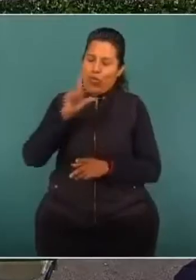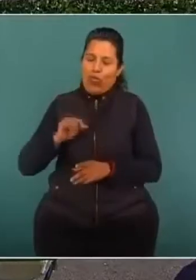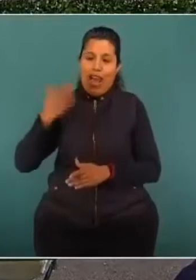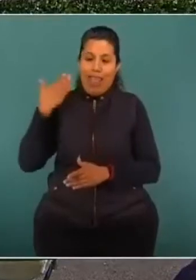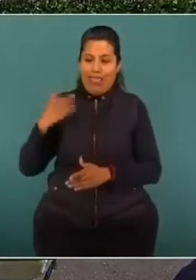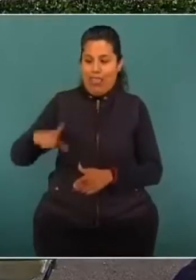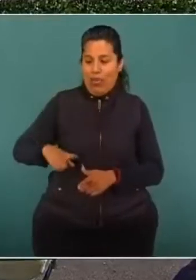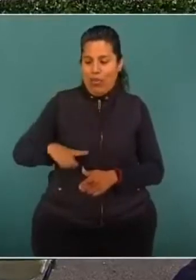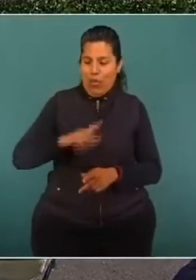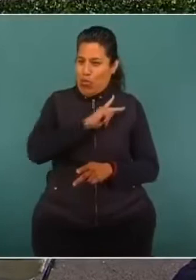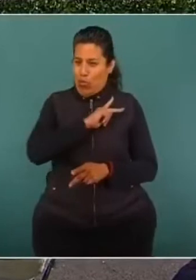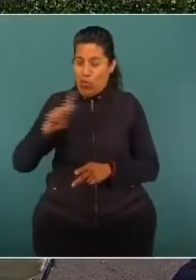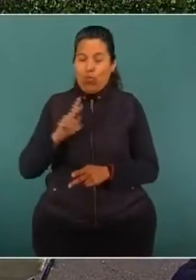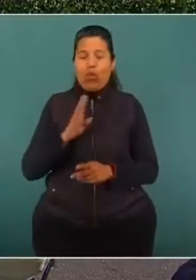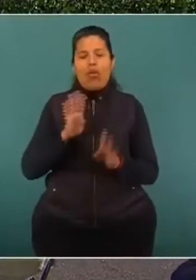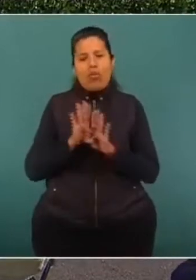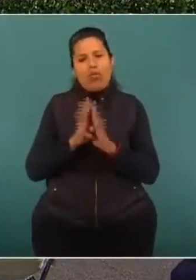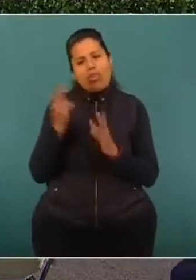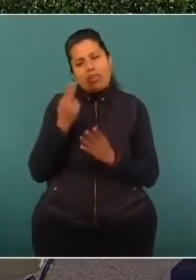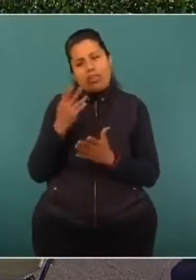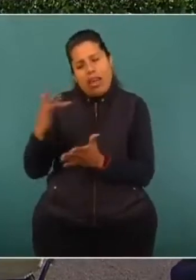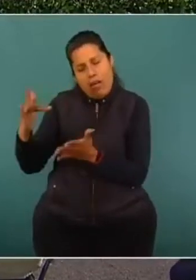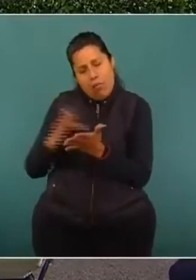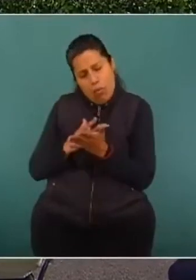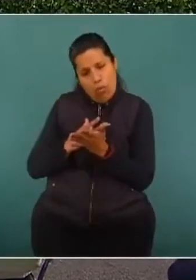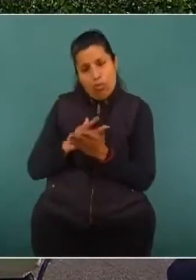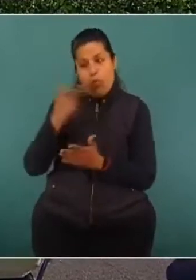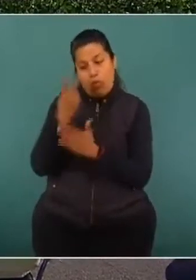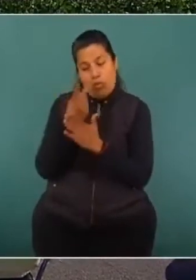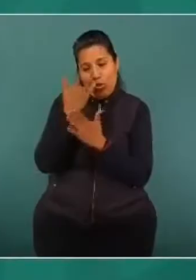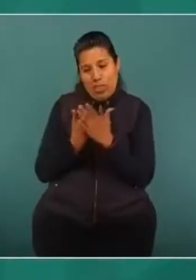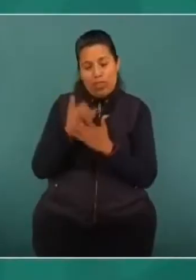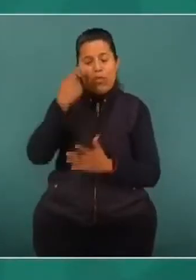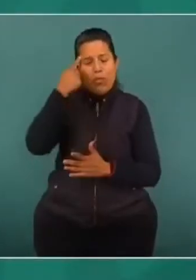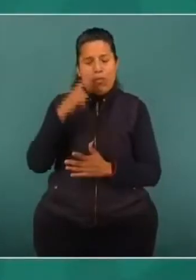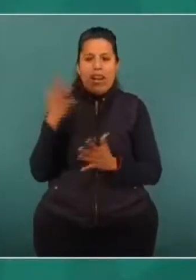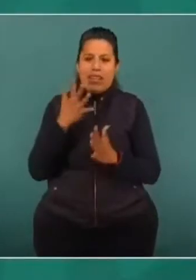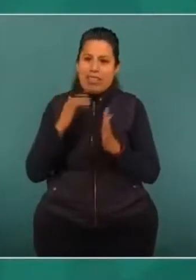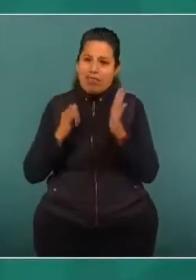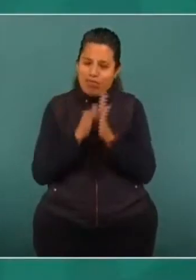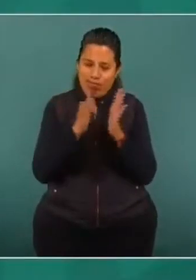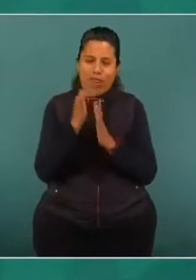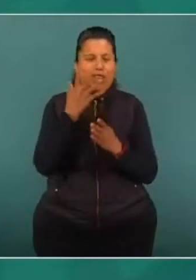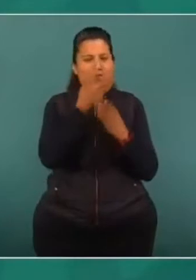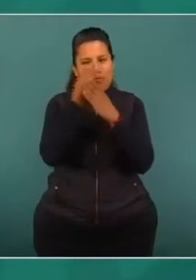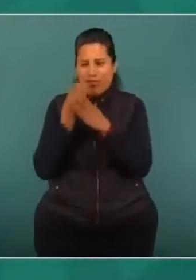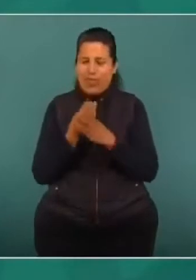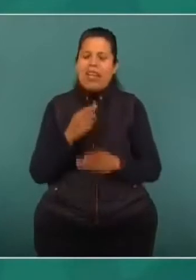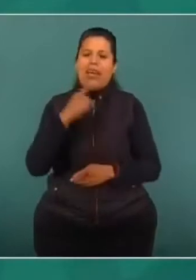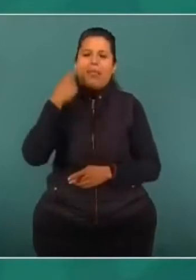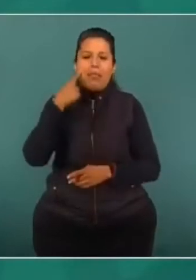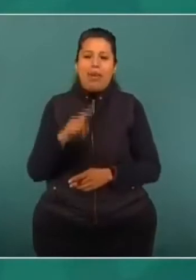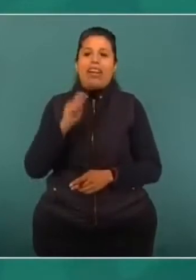se llevó, nos apoye para la liberación de los proyectos de infraestructura, los cuales fueron ofertados a